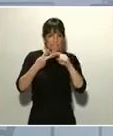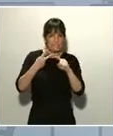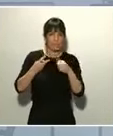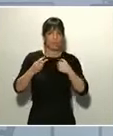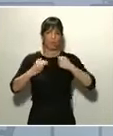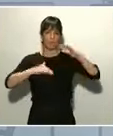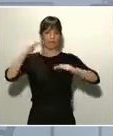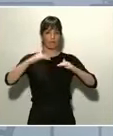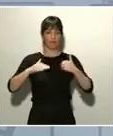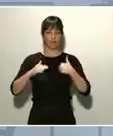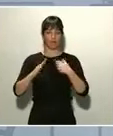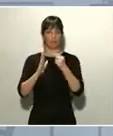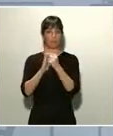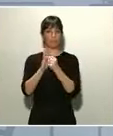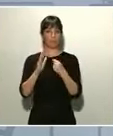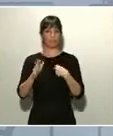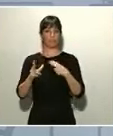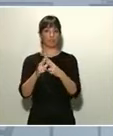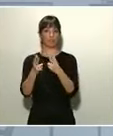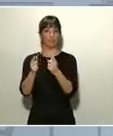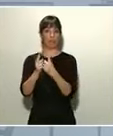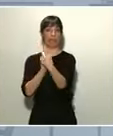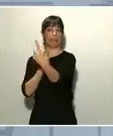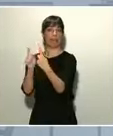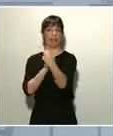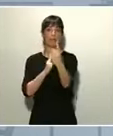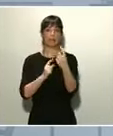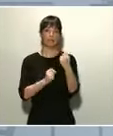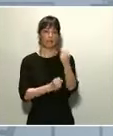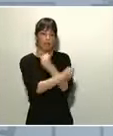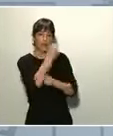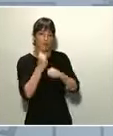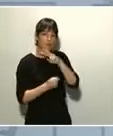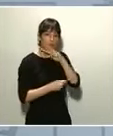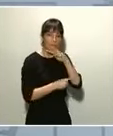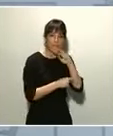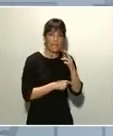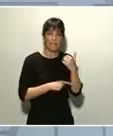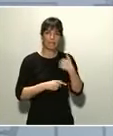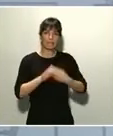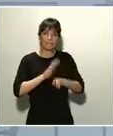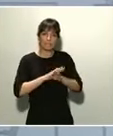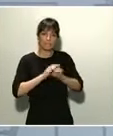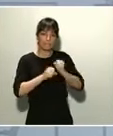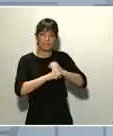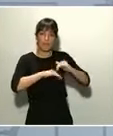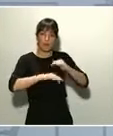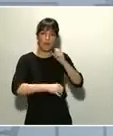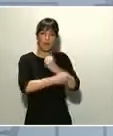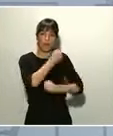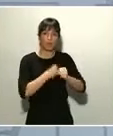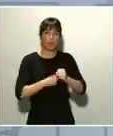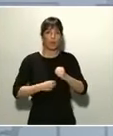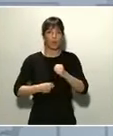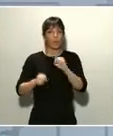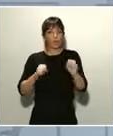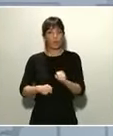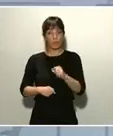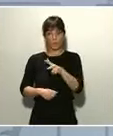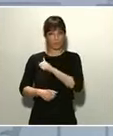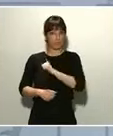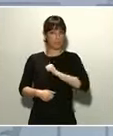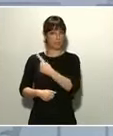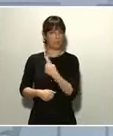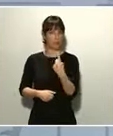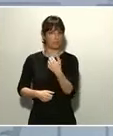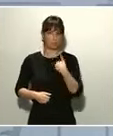distanciamiento social de un lado y de otro, la preservación de la actividad económica y la protección de los derechos individuales por los cuales tanto ha luchado